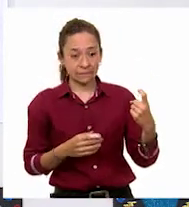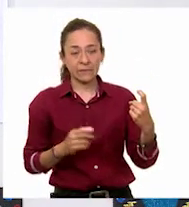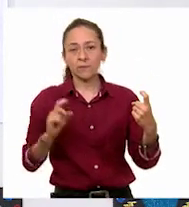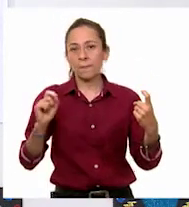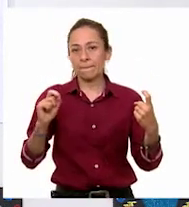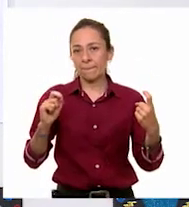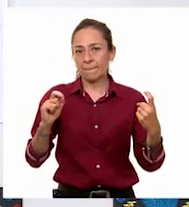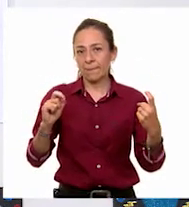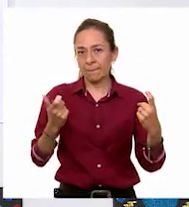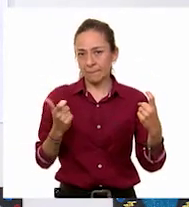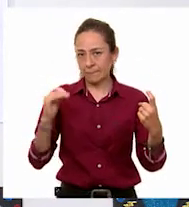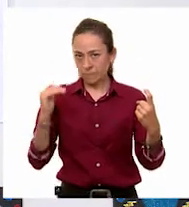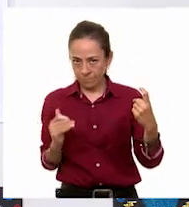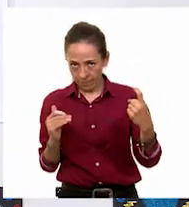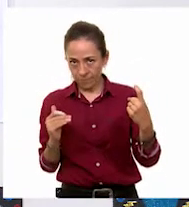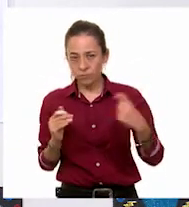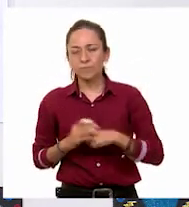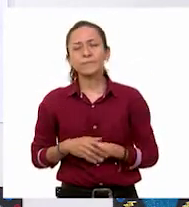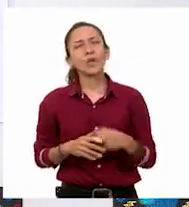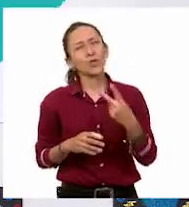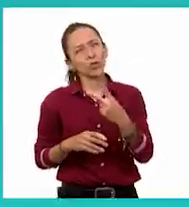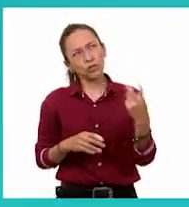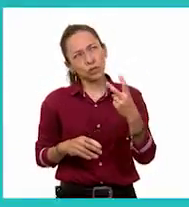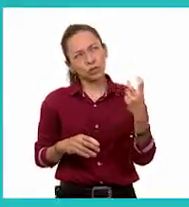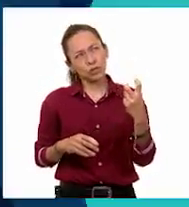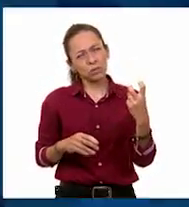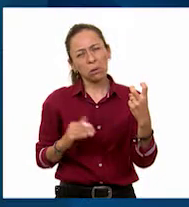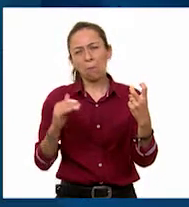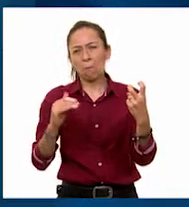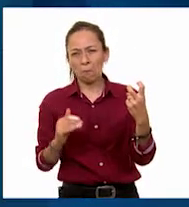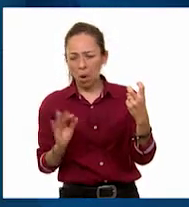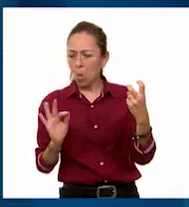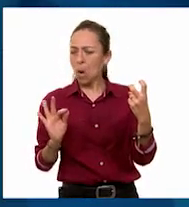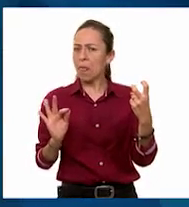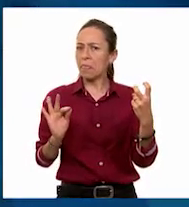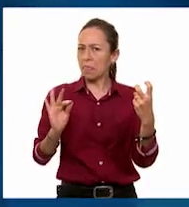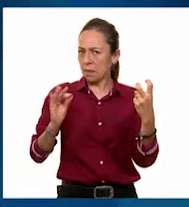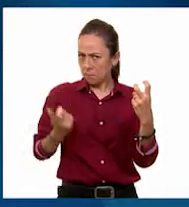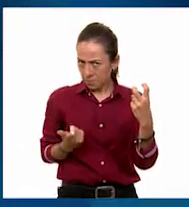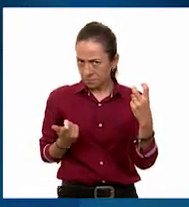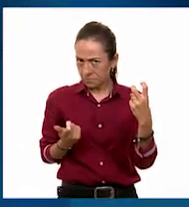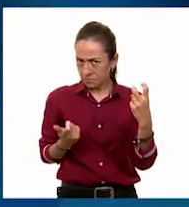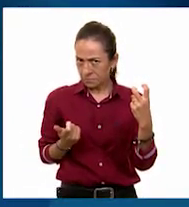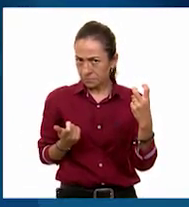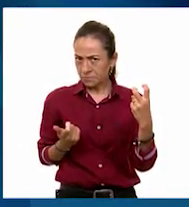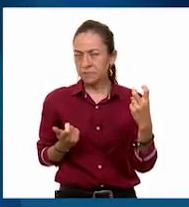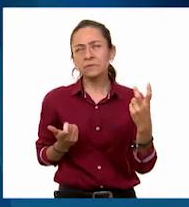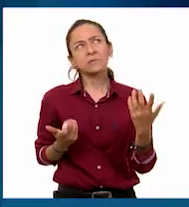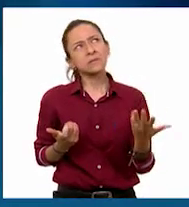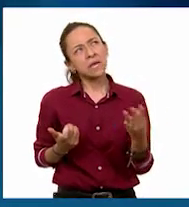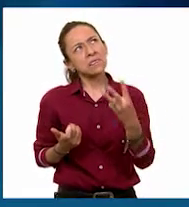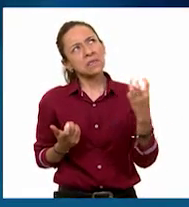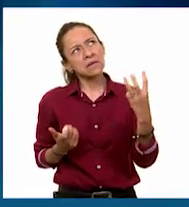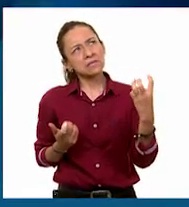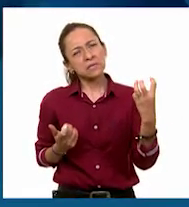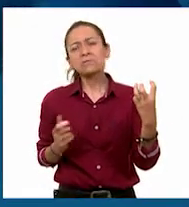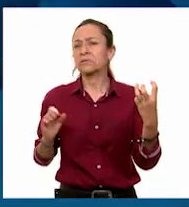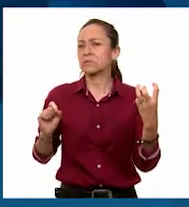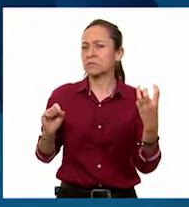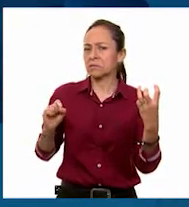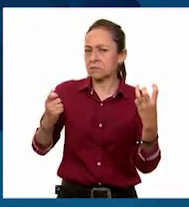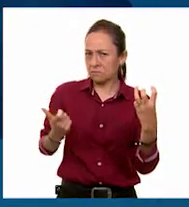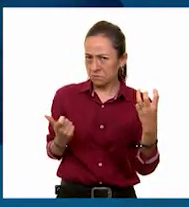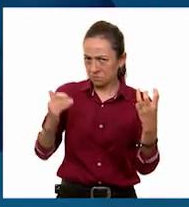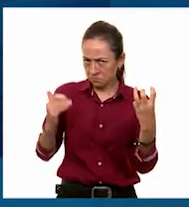En total, por 200 pesos hay un descuento de 40 pesos. De 300 pesos nos descuentan 60